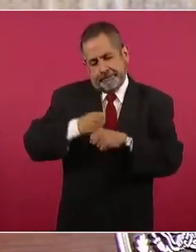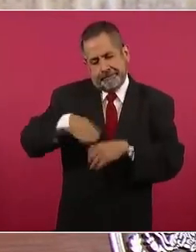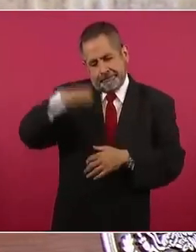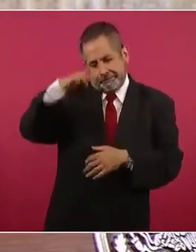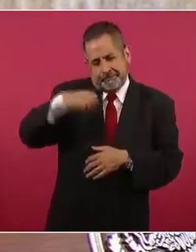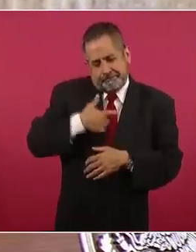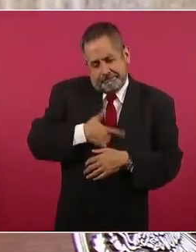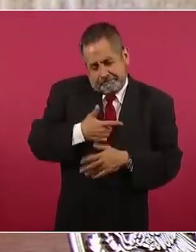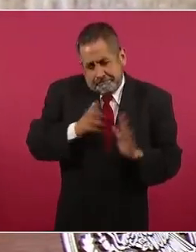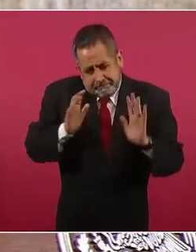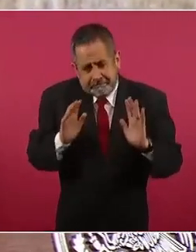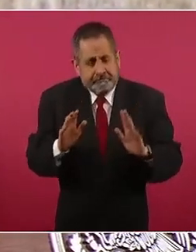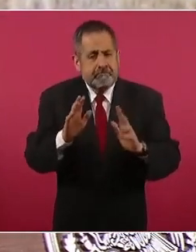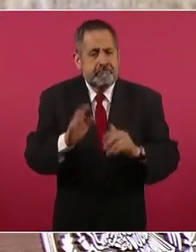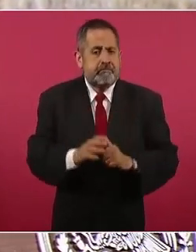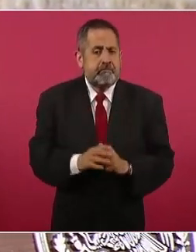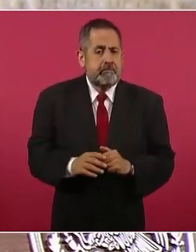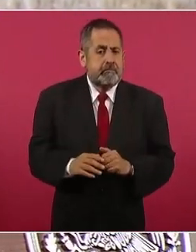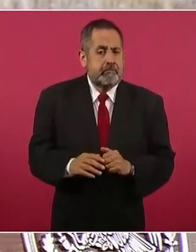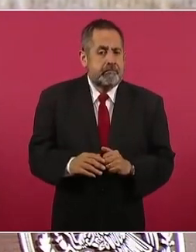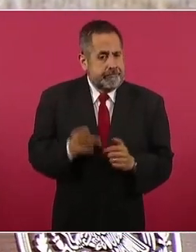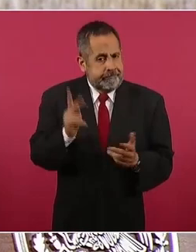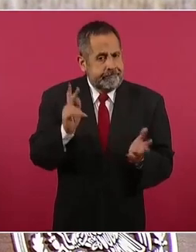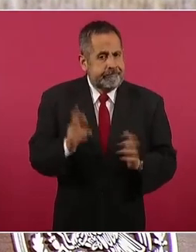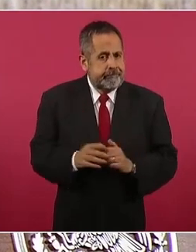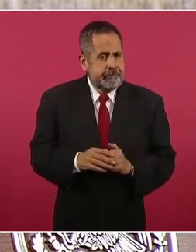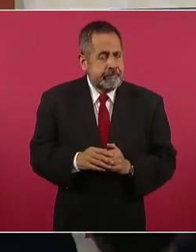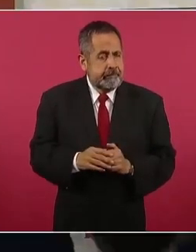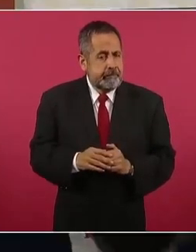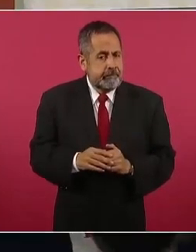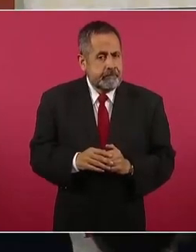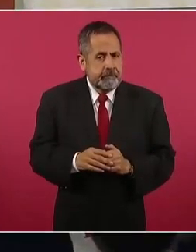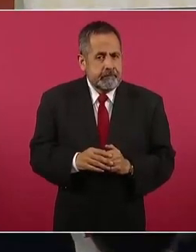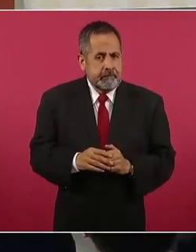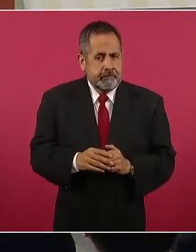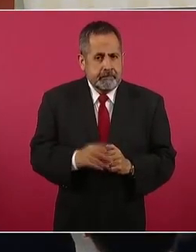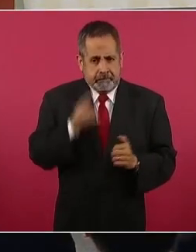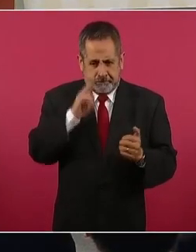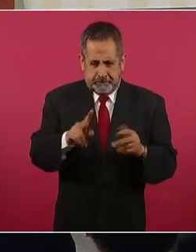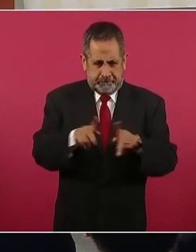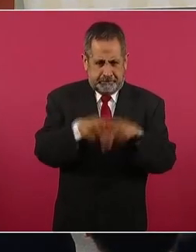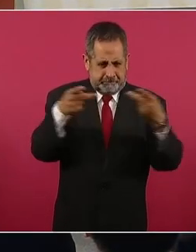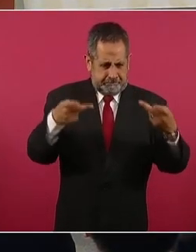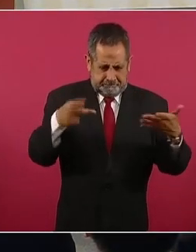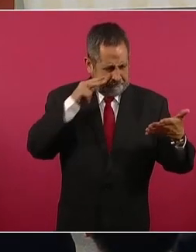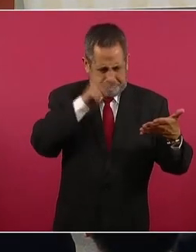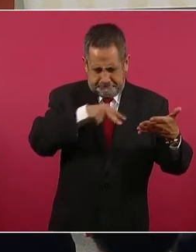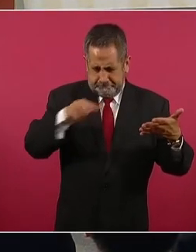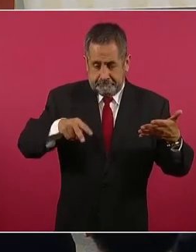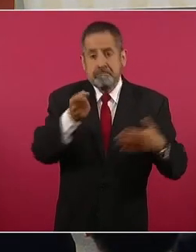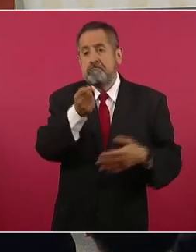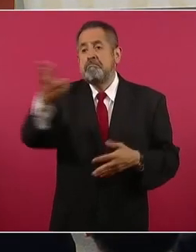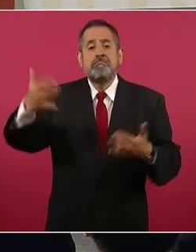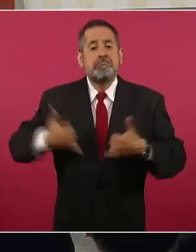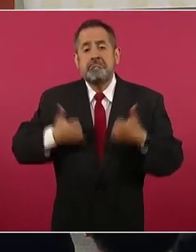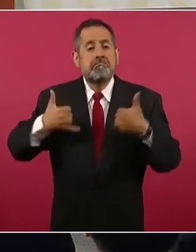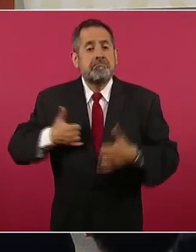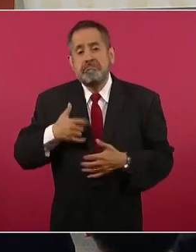pero ver un periódico, pero ya eso para los jóvenes.